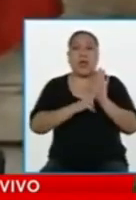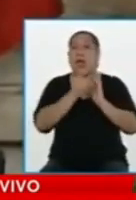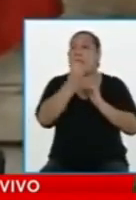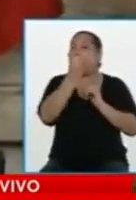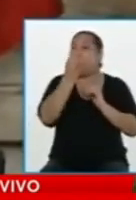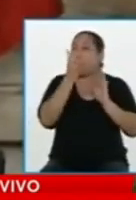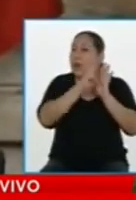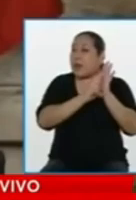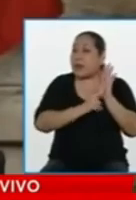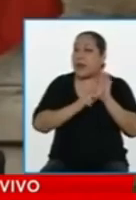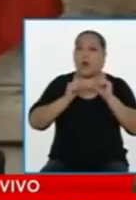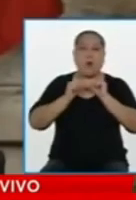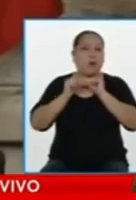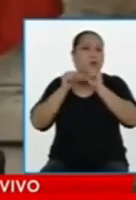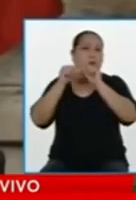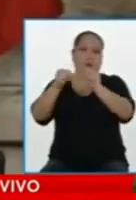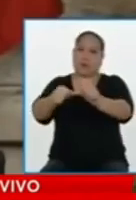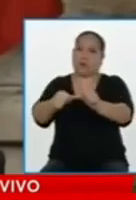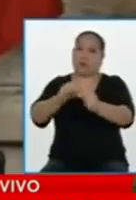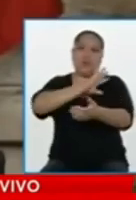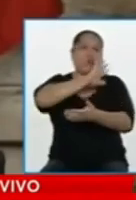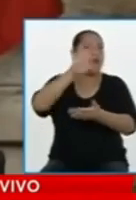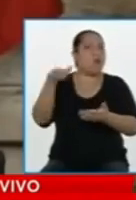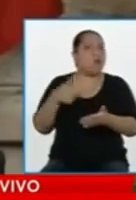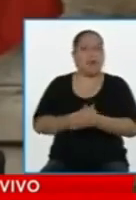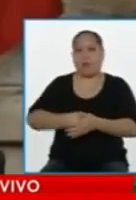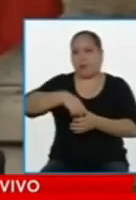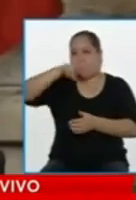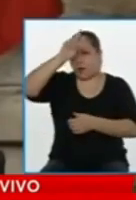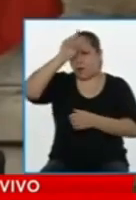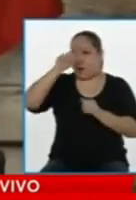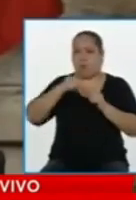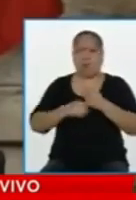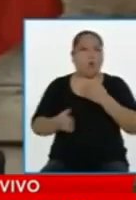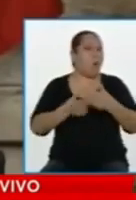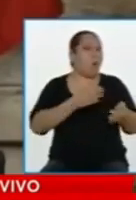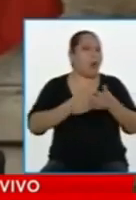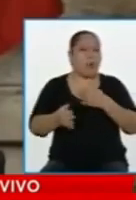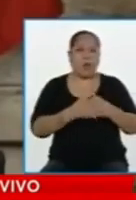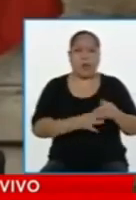Gracias por verme. Gracias por escucharme. Hasta la próxima.